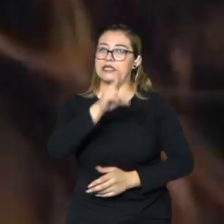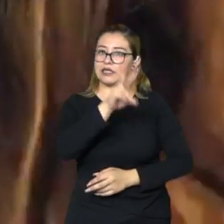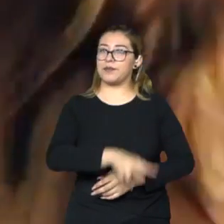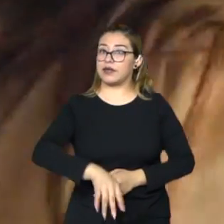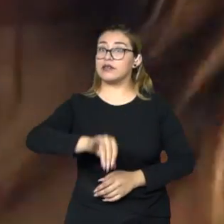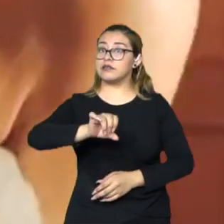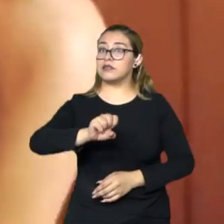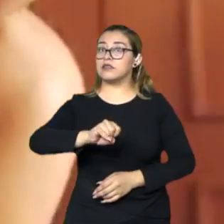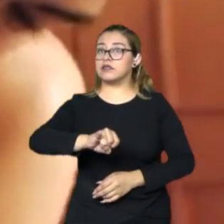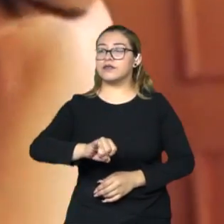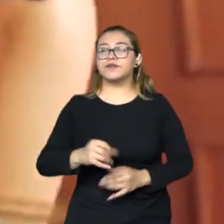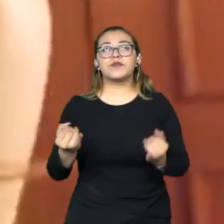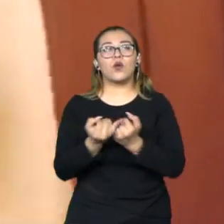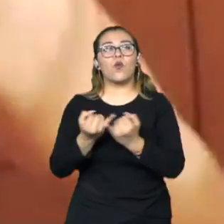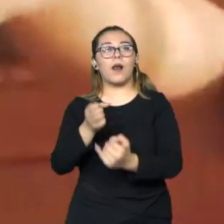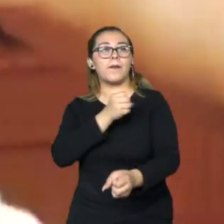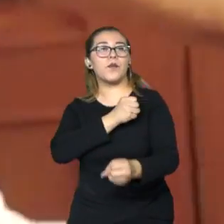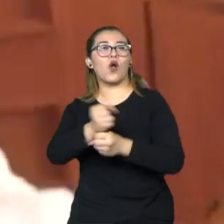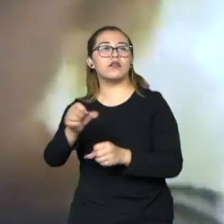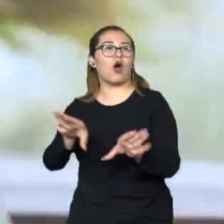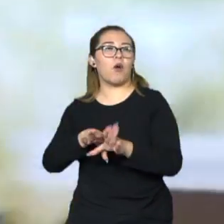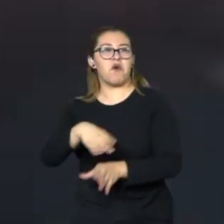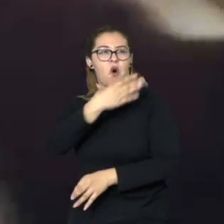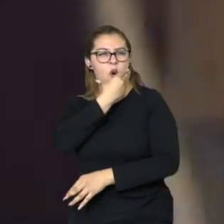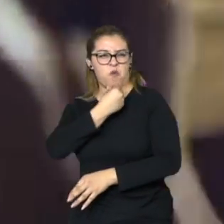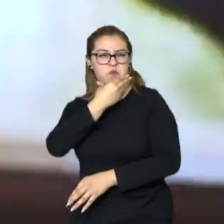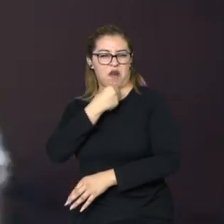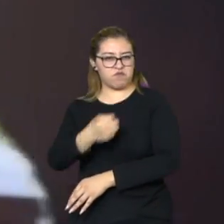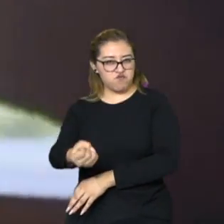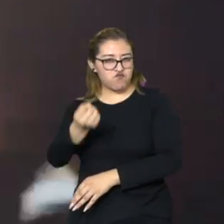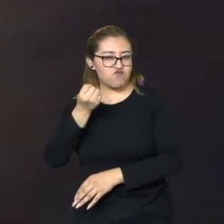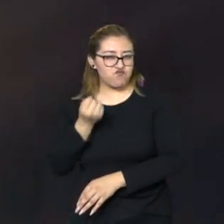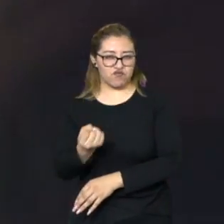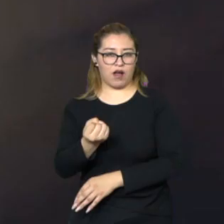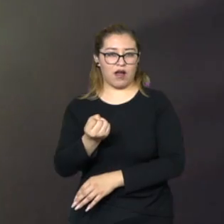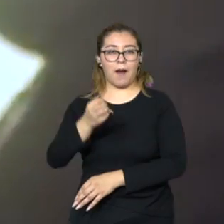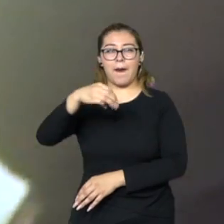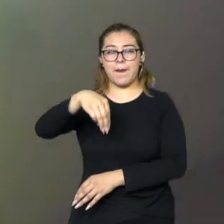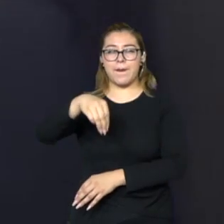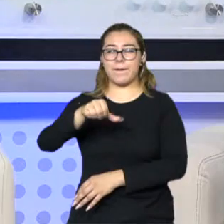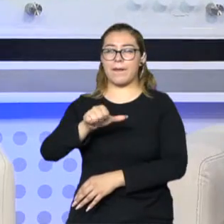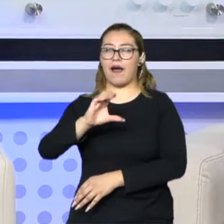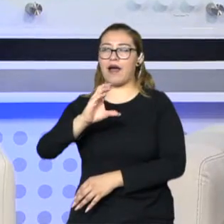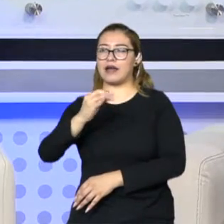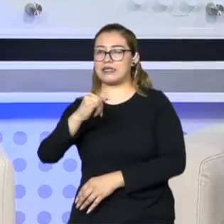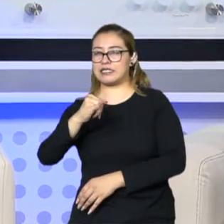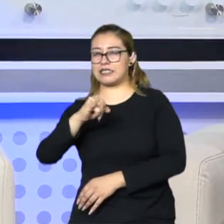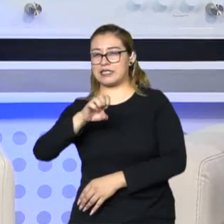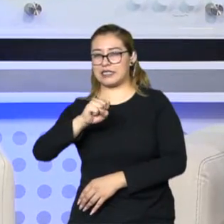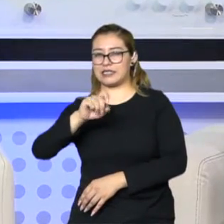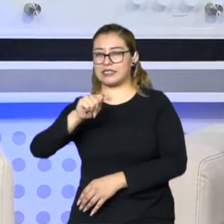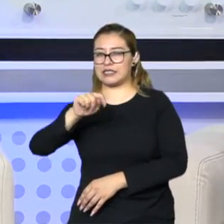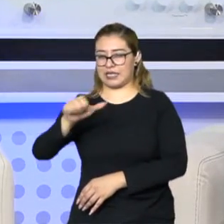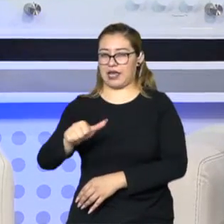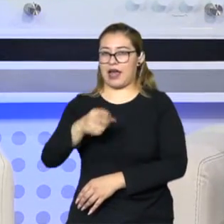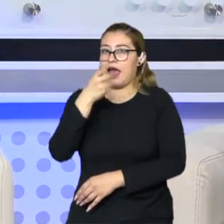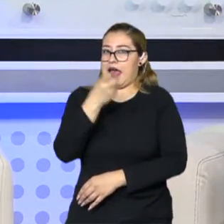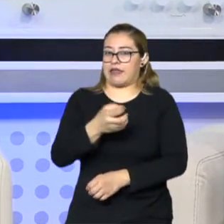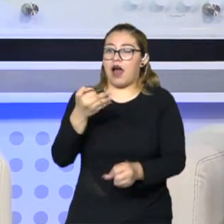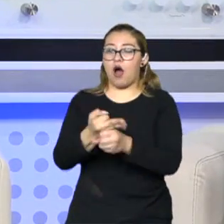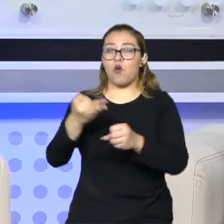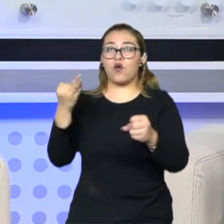específicamente se habla de la violencia machista por el COVID, precisamente por esta etapa que estamos